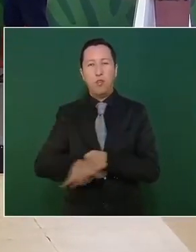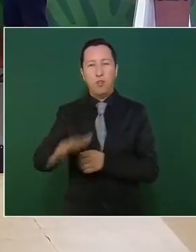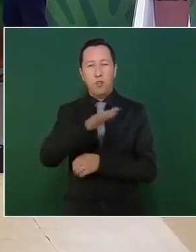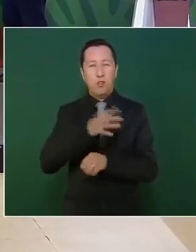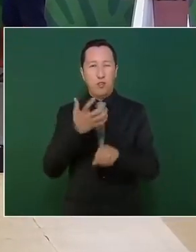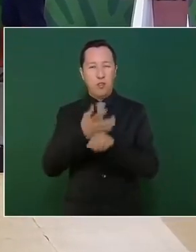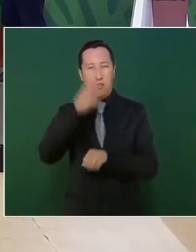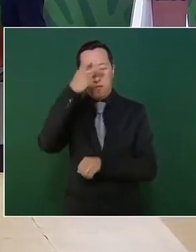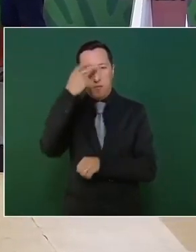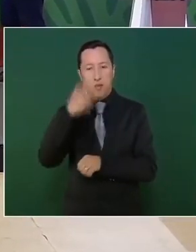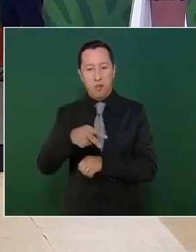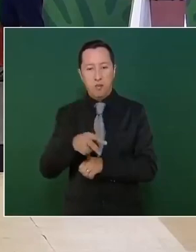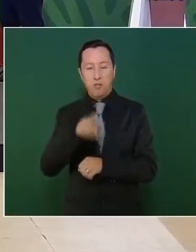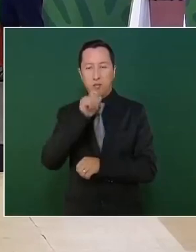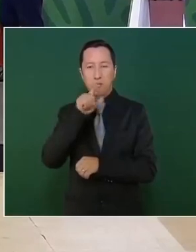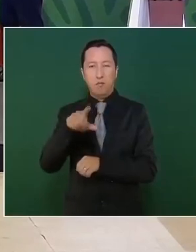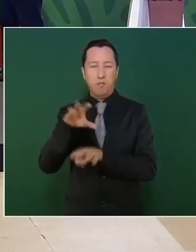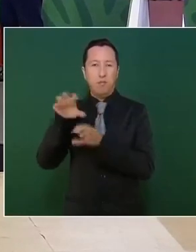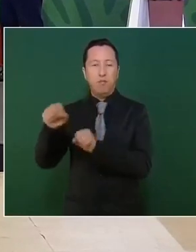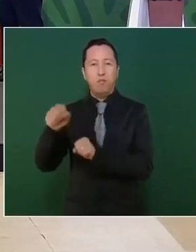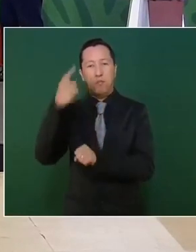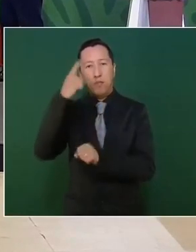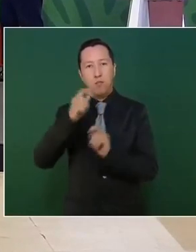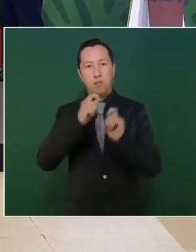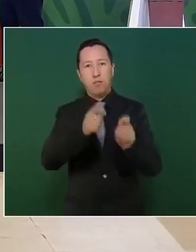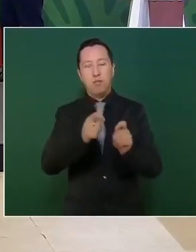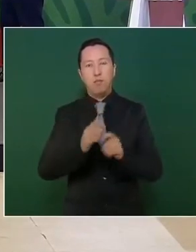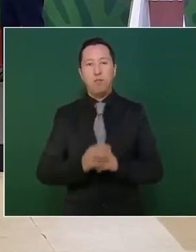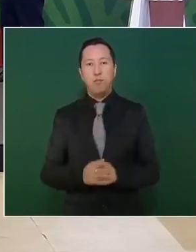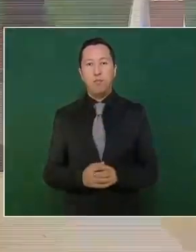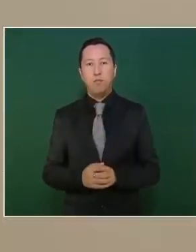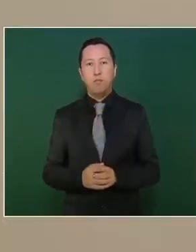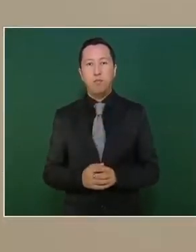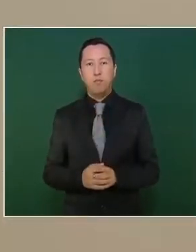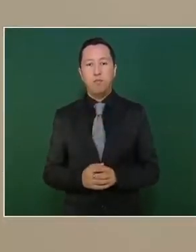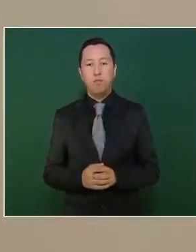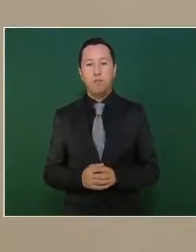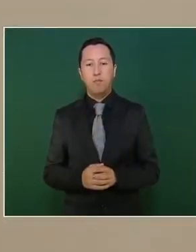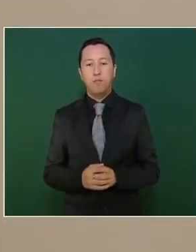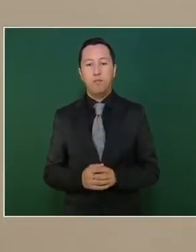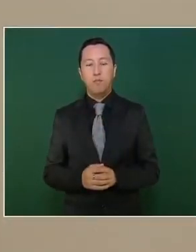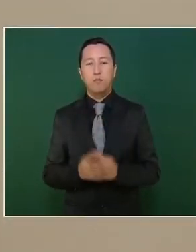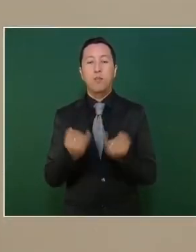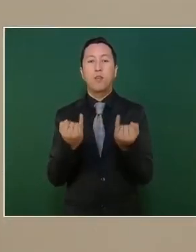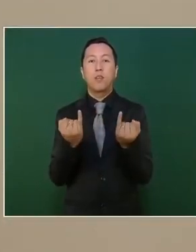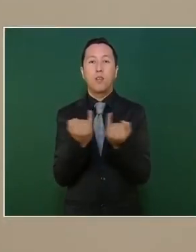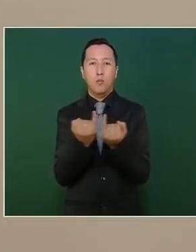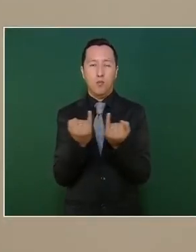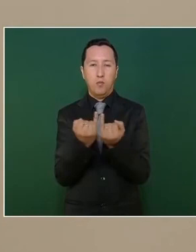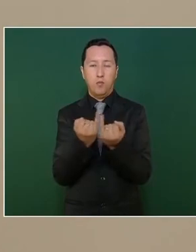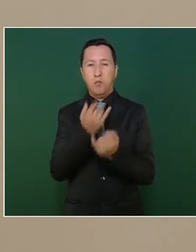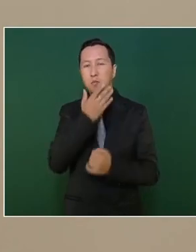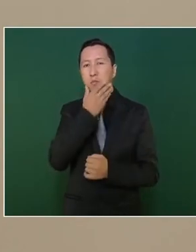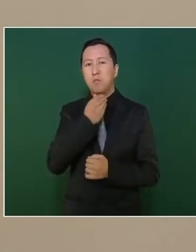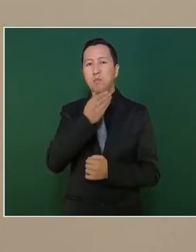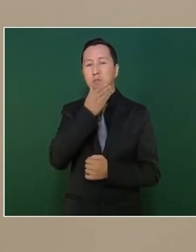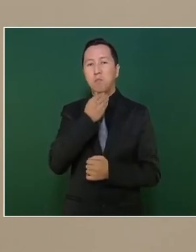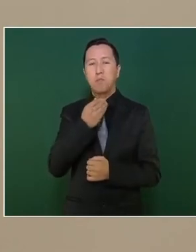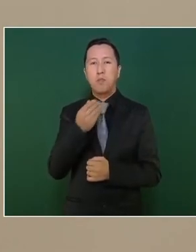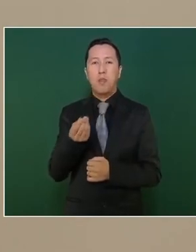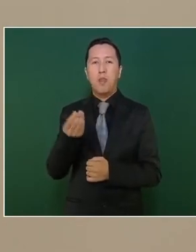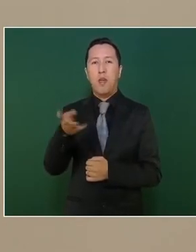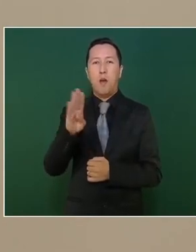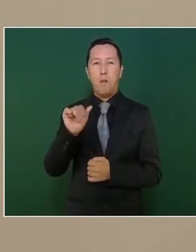de México. Siguiente. También informar que fue detenido el sujeto conocido como el